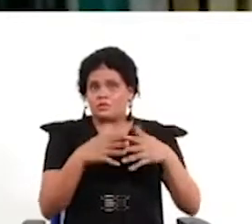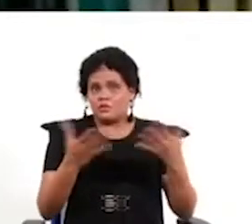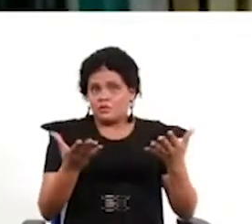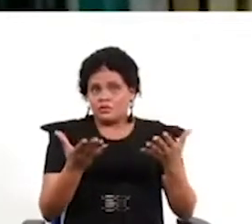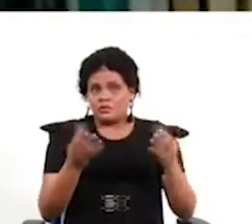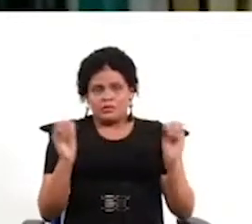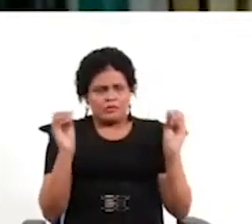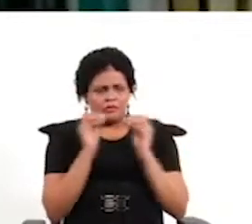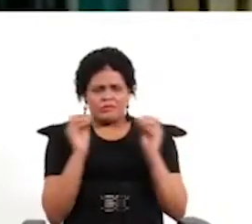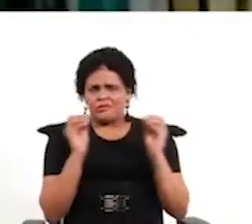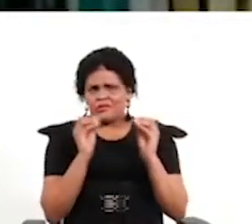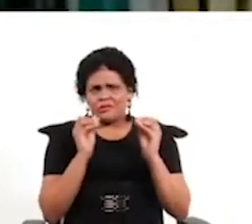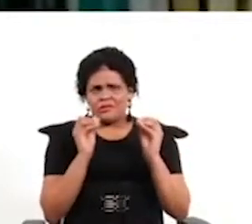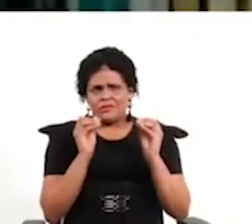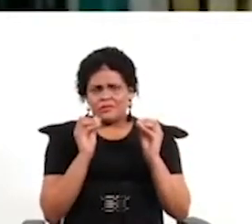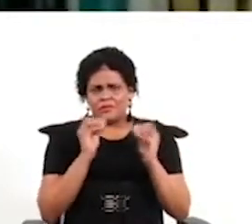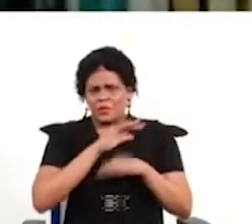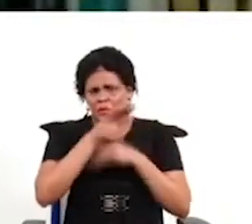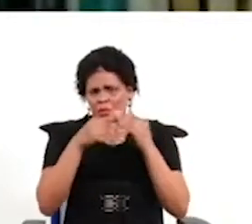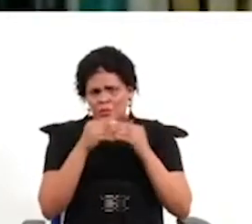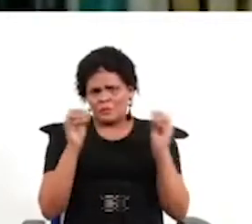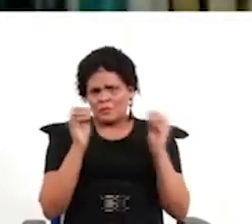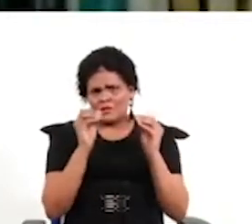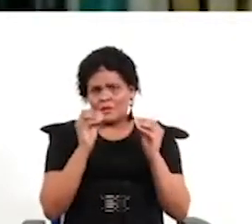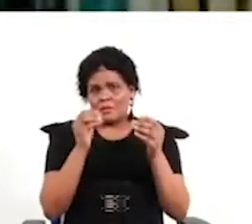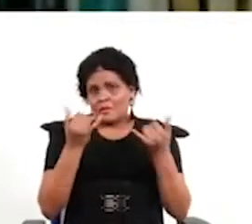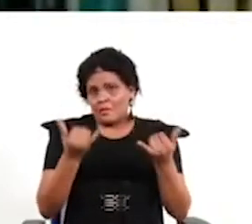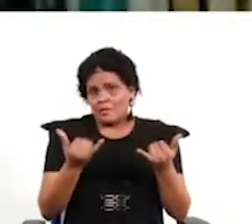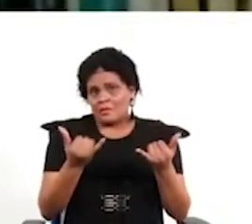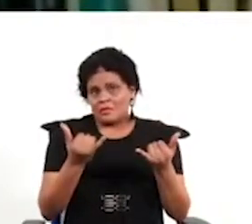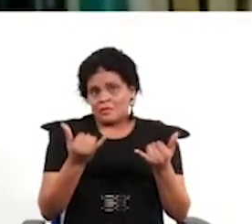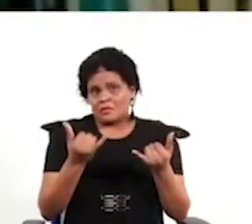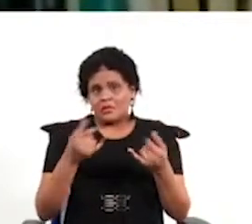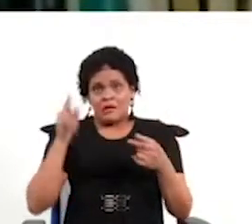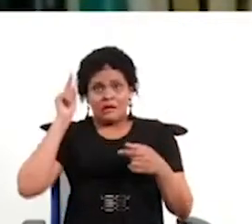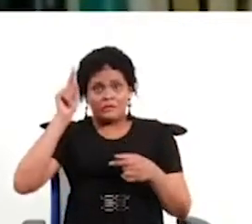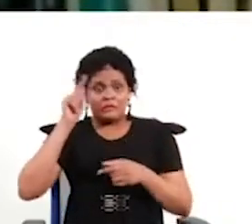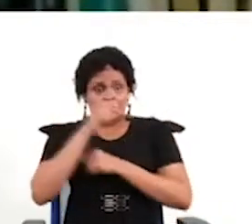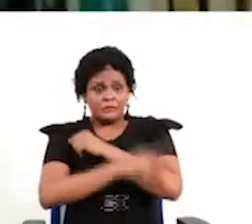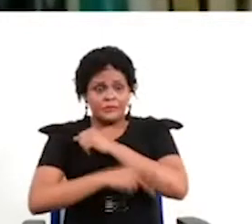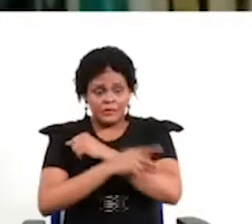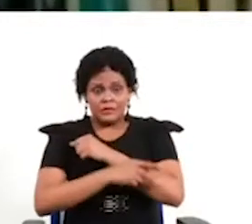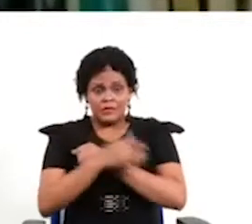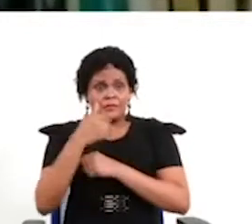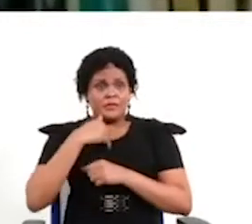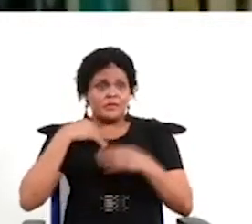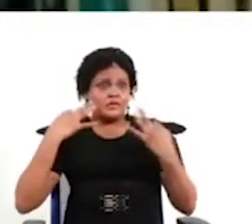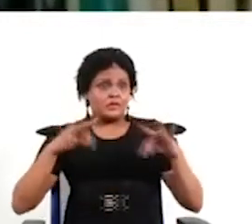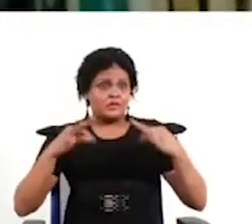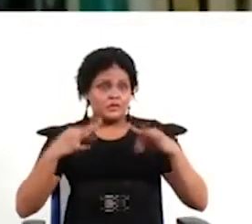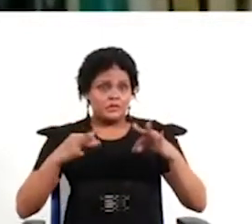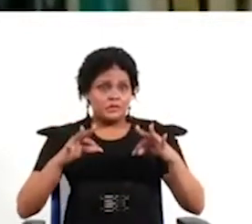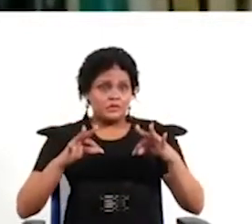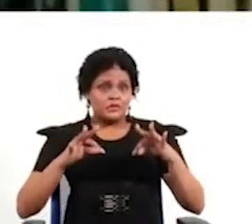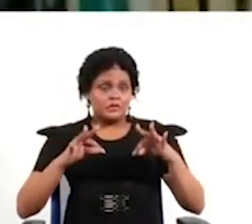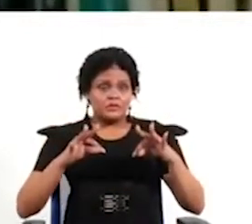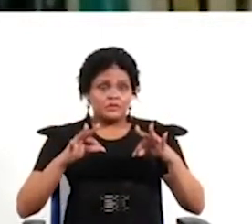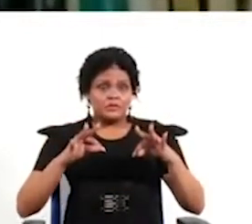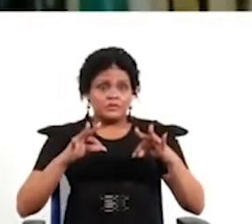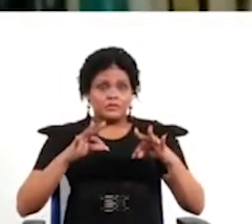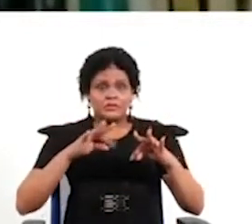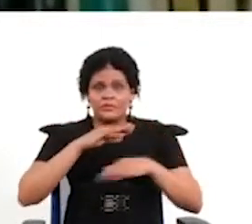nadie moralmente nadie por lo tanto acá se trata de tomarse en serio que de lo que se trata es